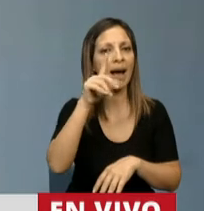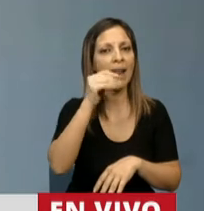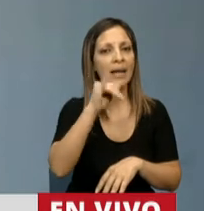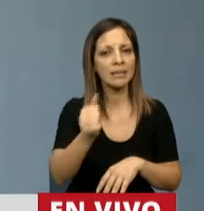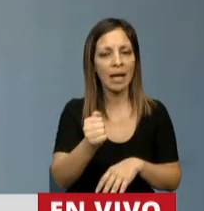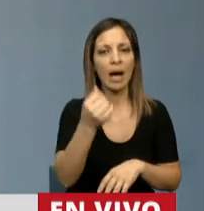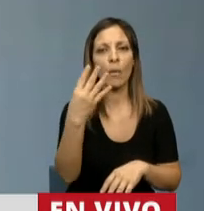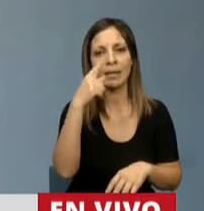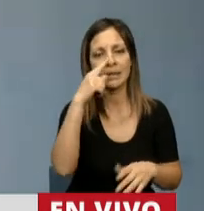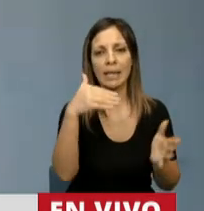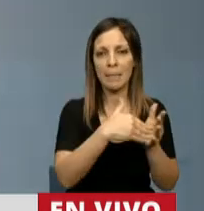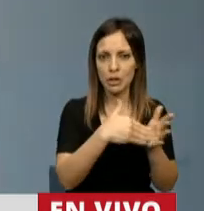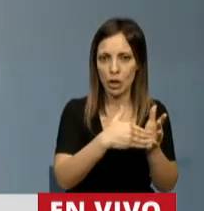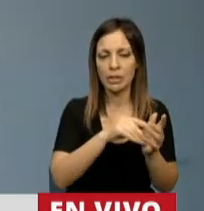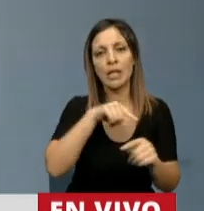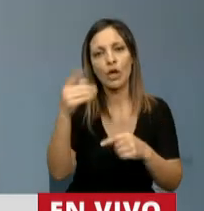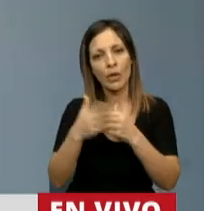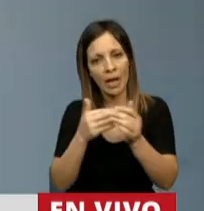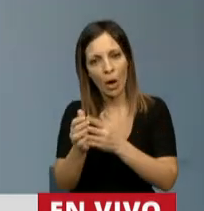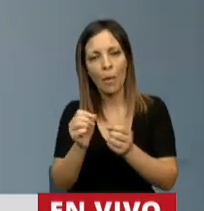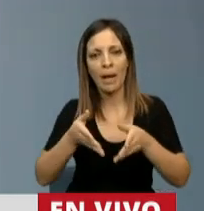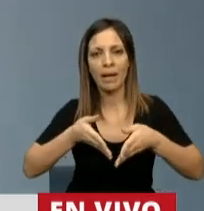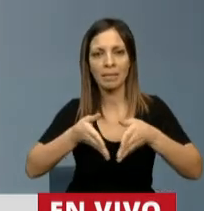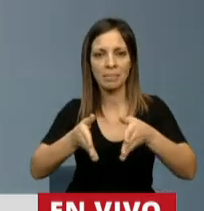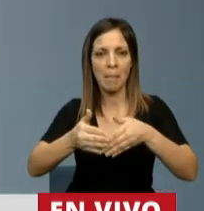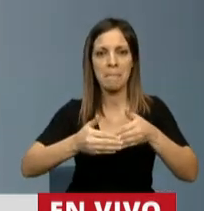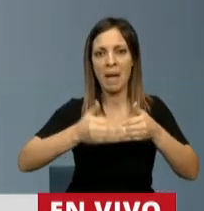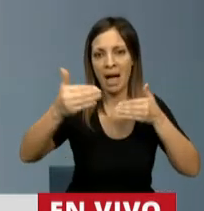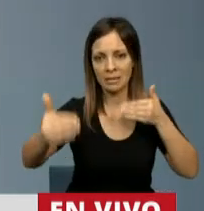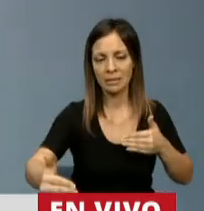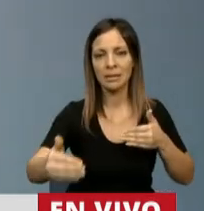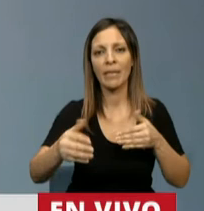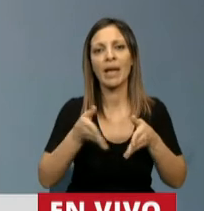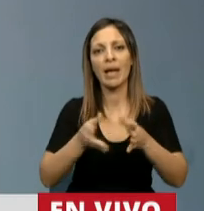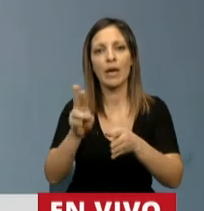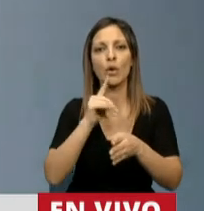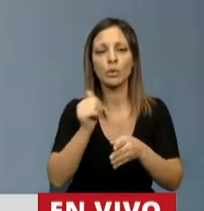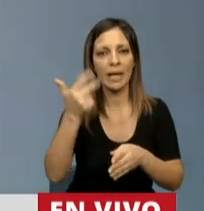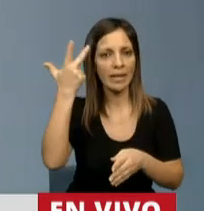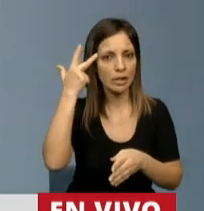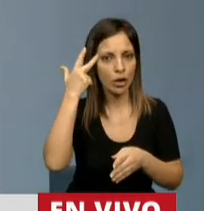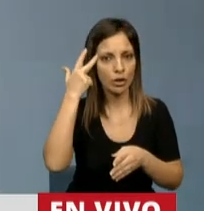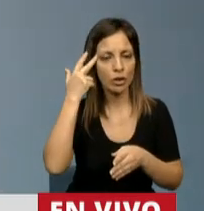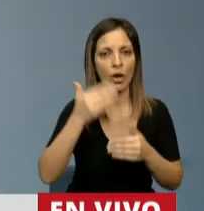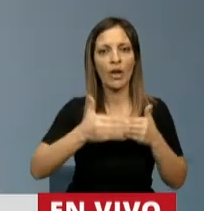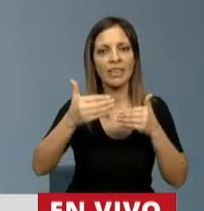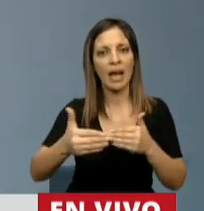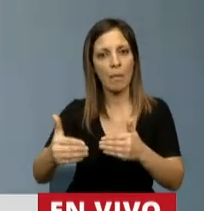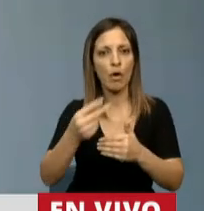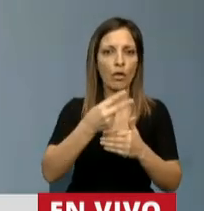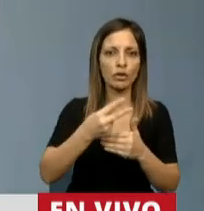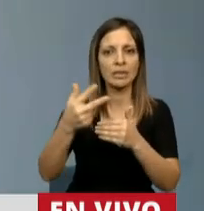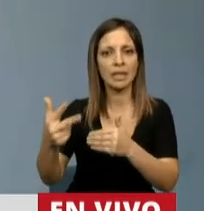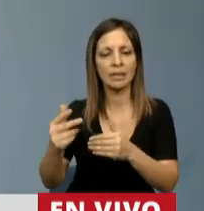millones. Y ampliación de la ruta nacional 18, tramo 2 y 3 por